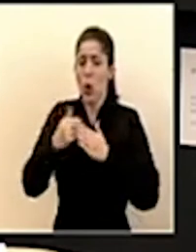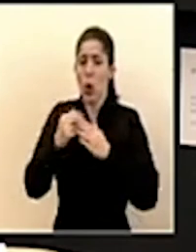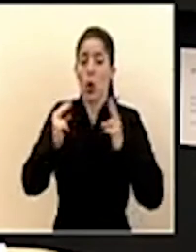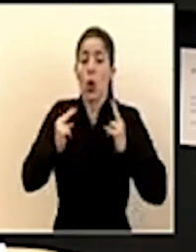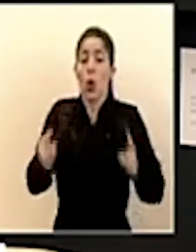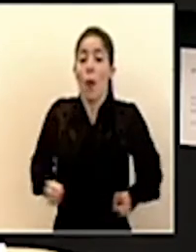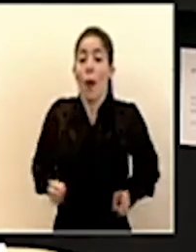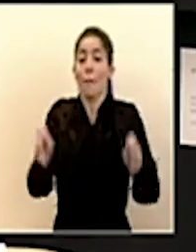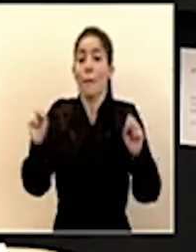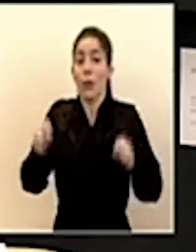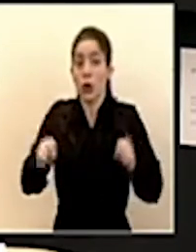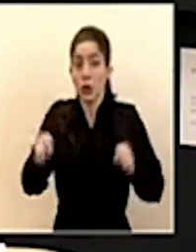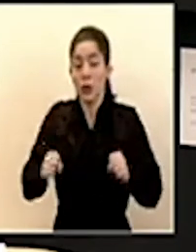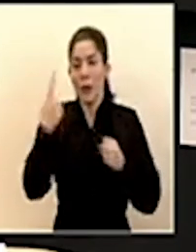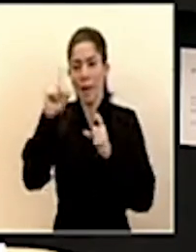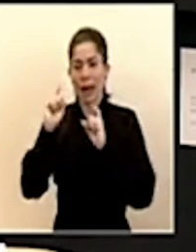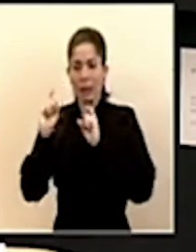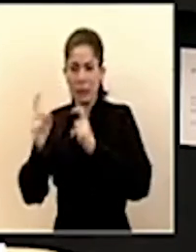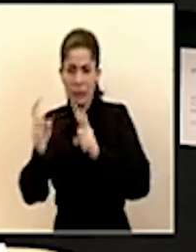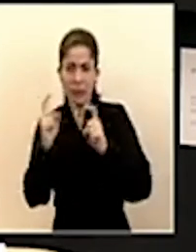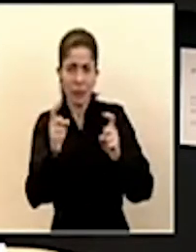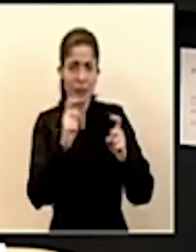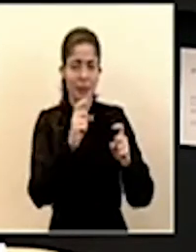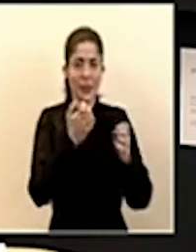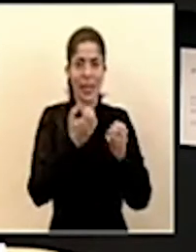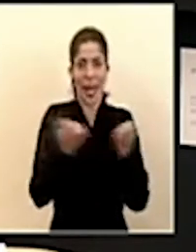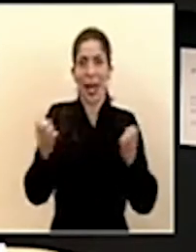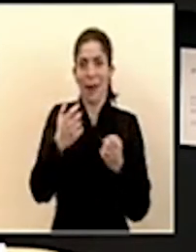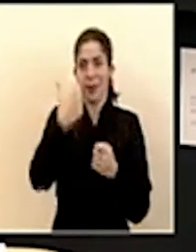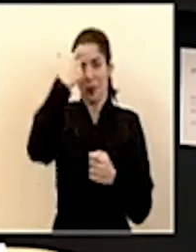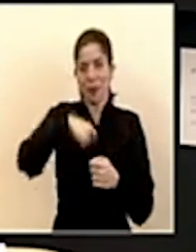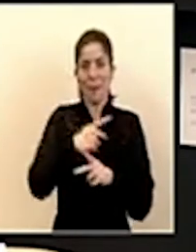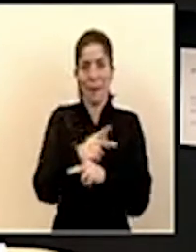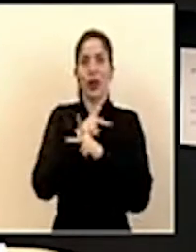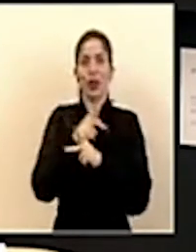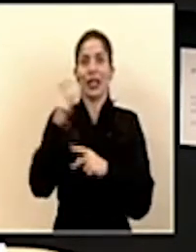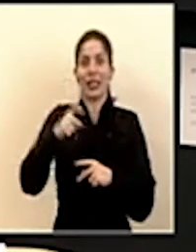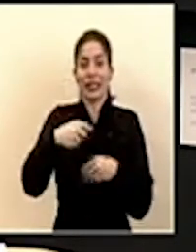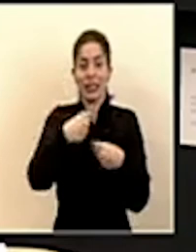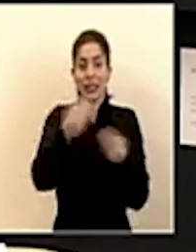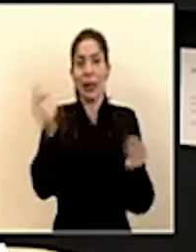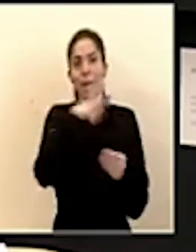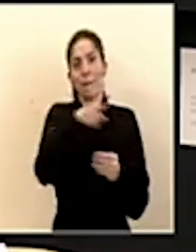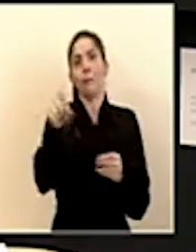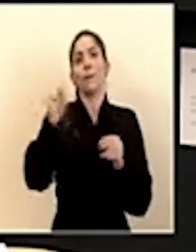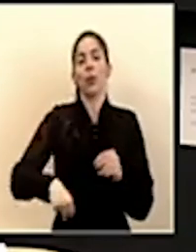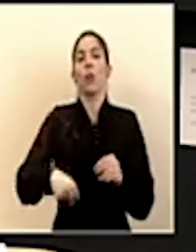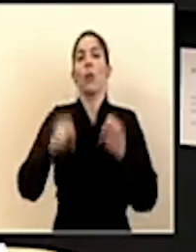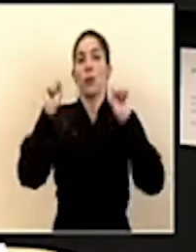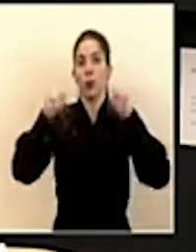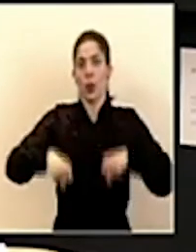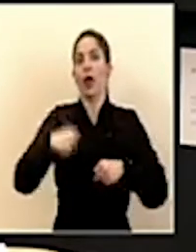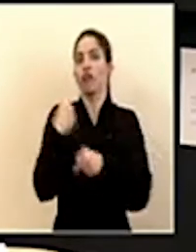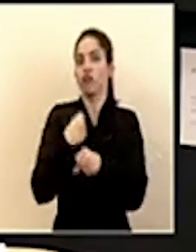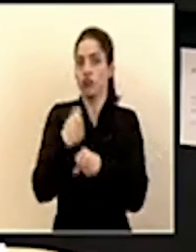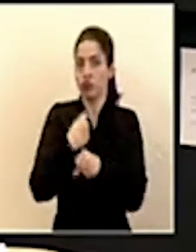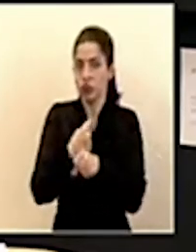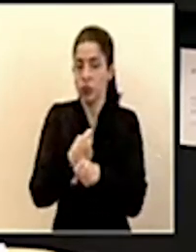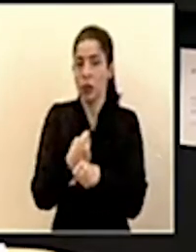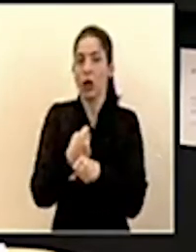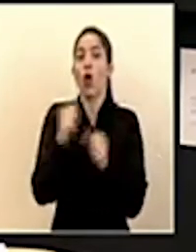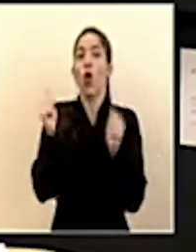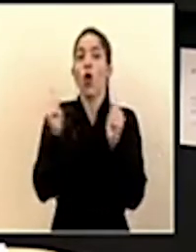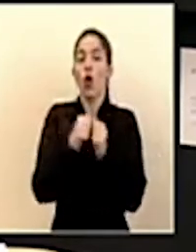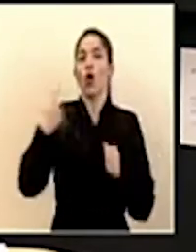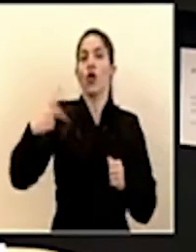posible por dotarlos del equipo de protección personal para que puedan realizar sus labores minimizando